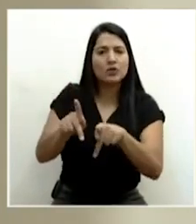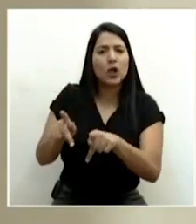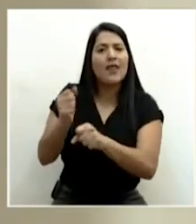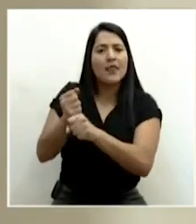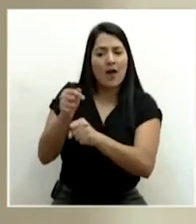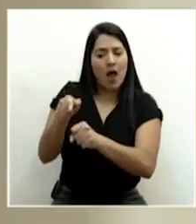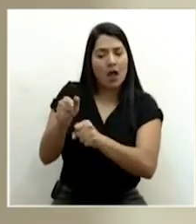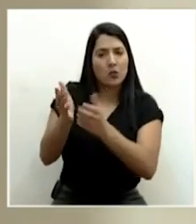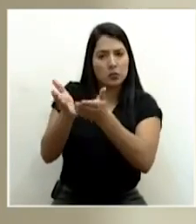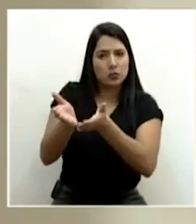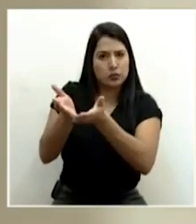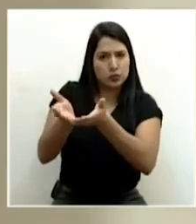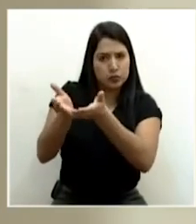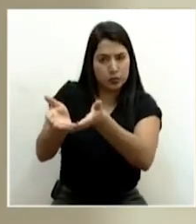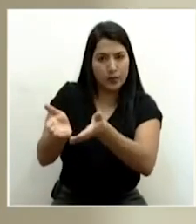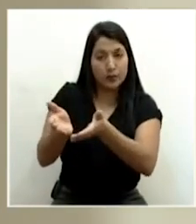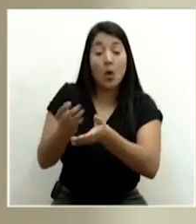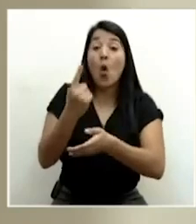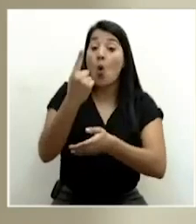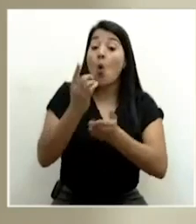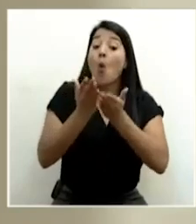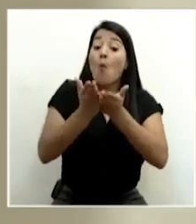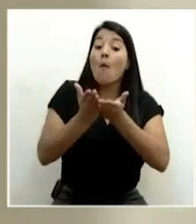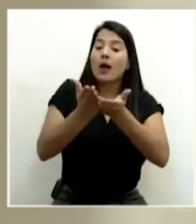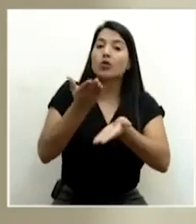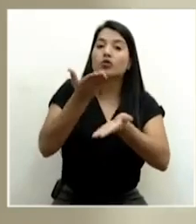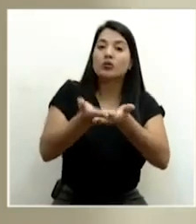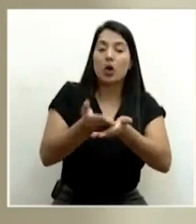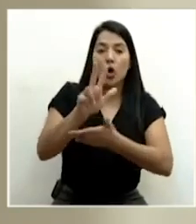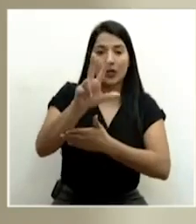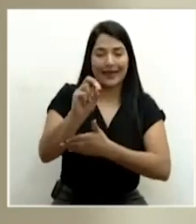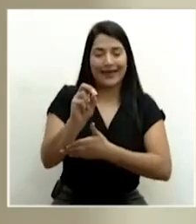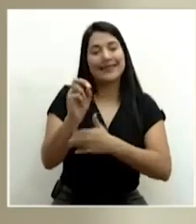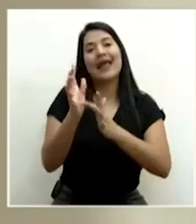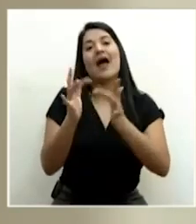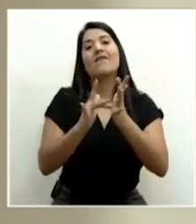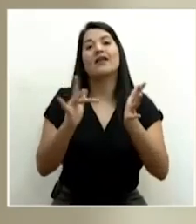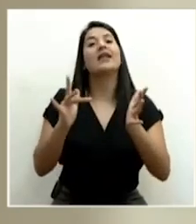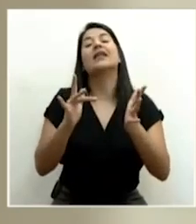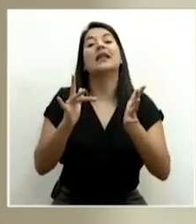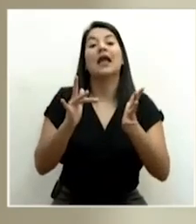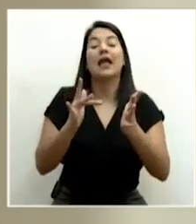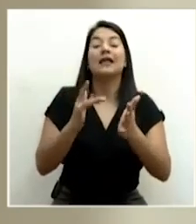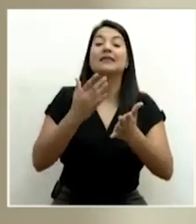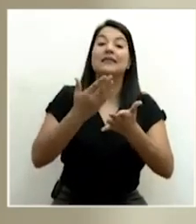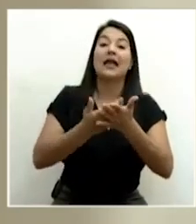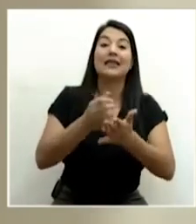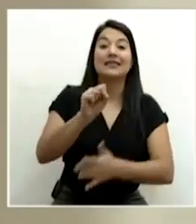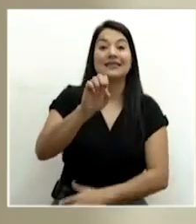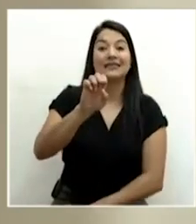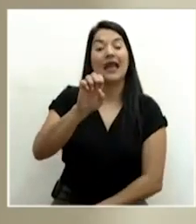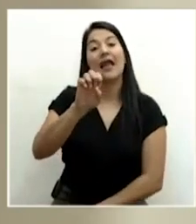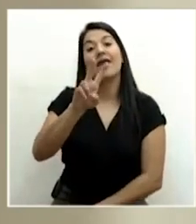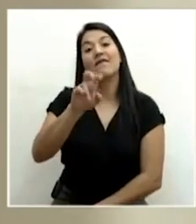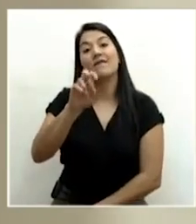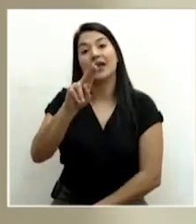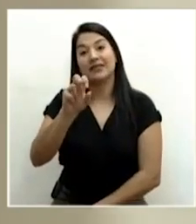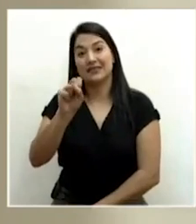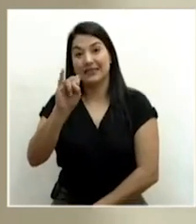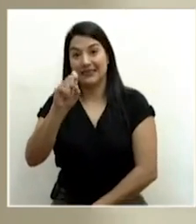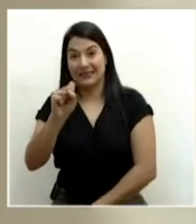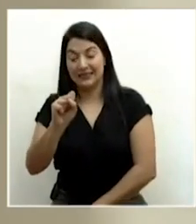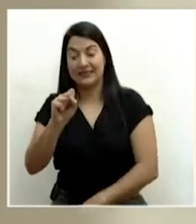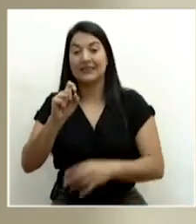Recibimos uno el 30 de abril, el crucero Seven Seas, que nos trajo de vuelta al país a tres